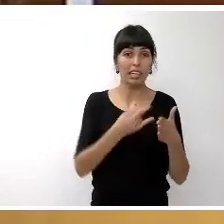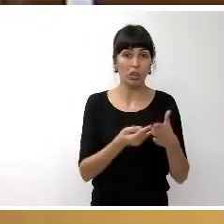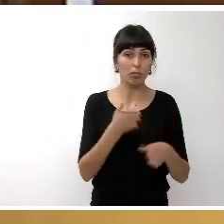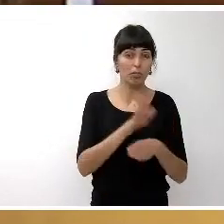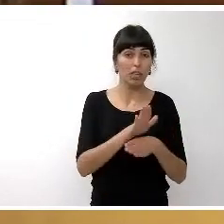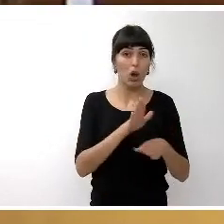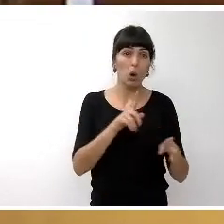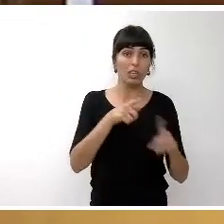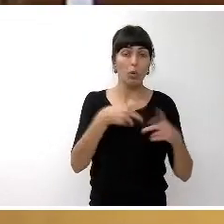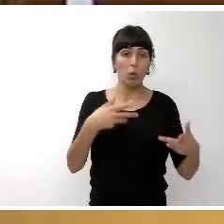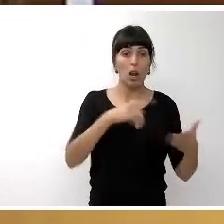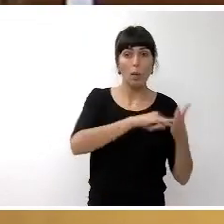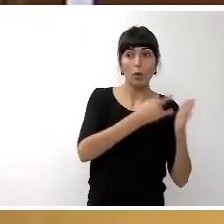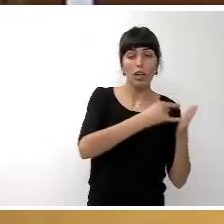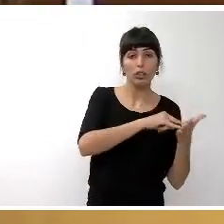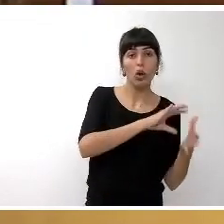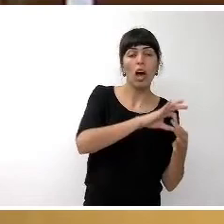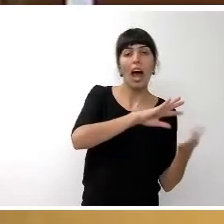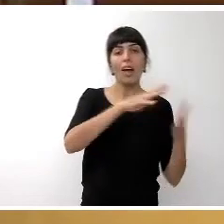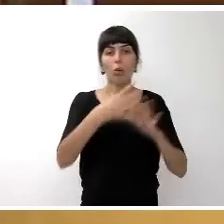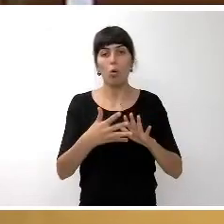proyecto al informe de la intervención